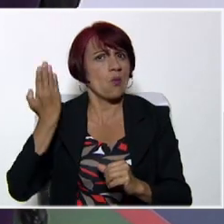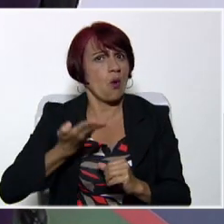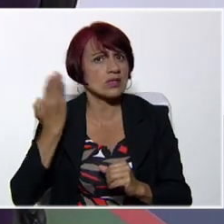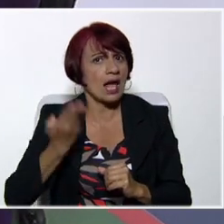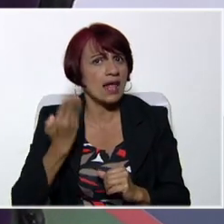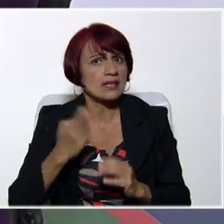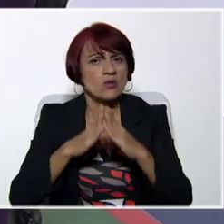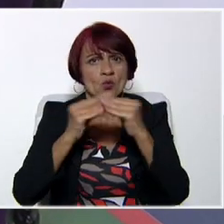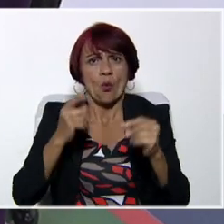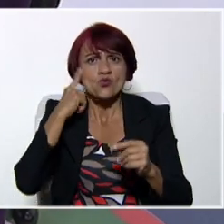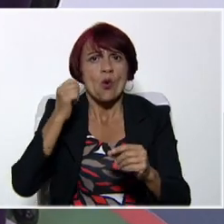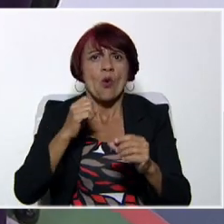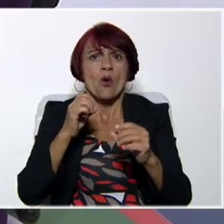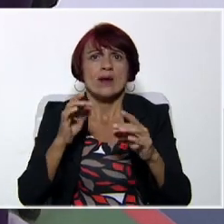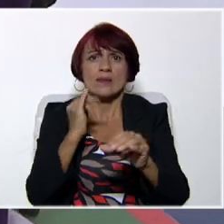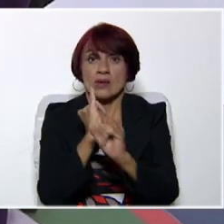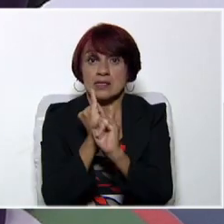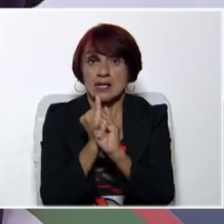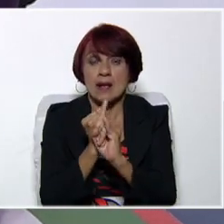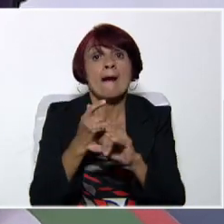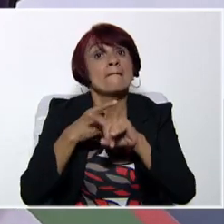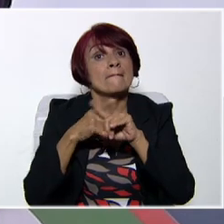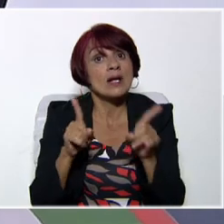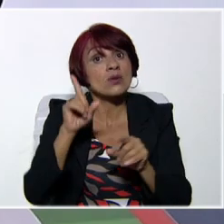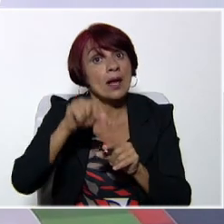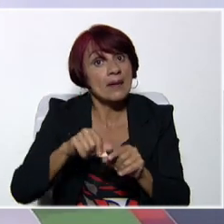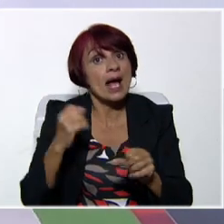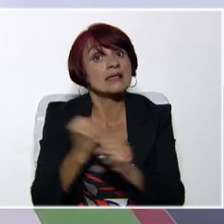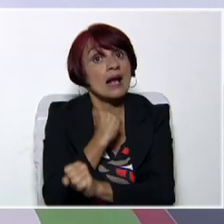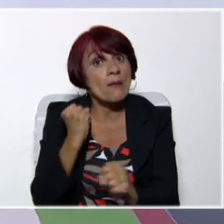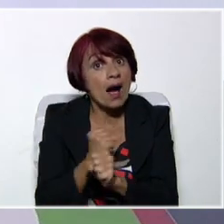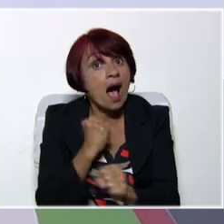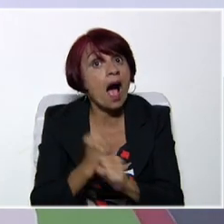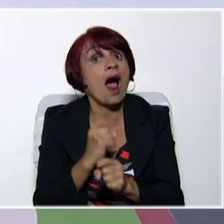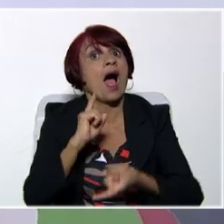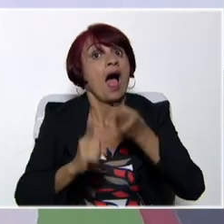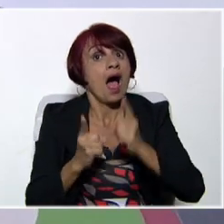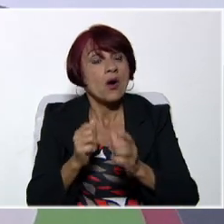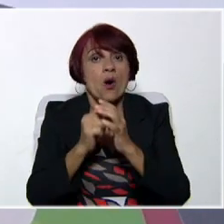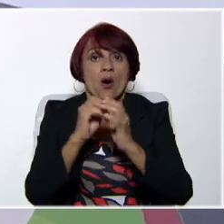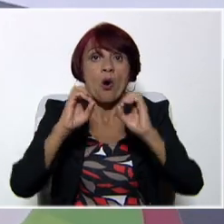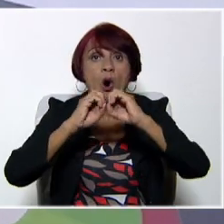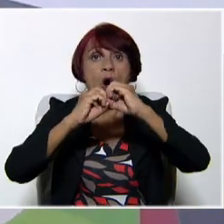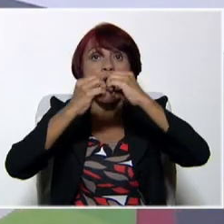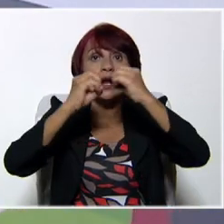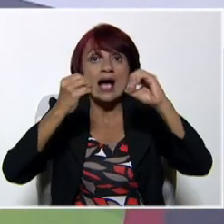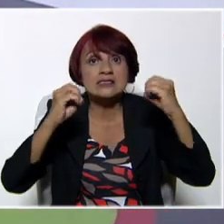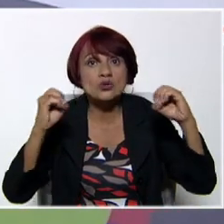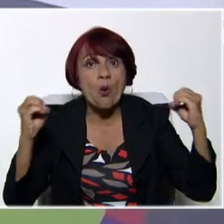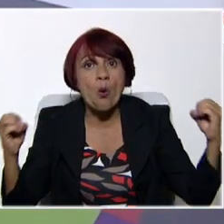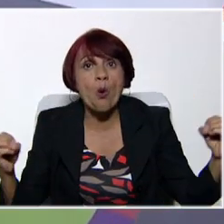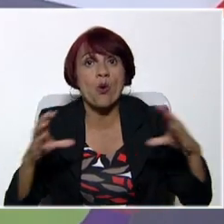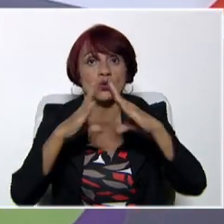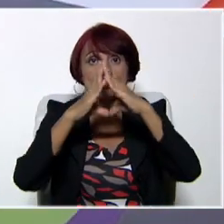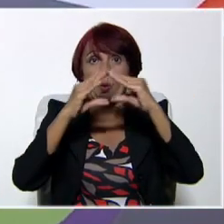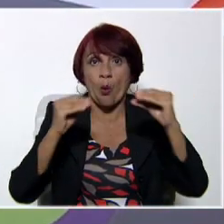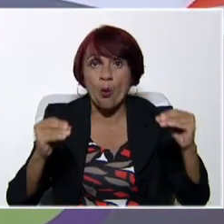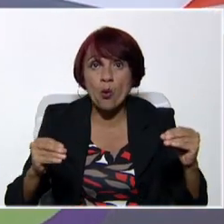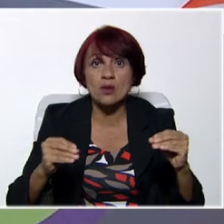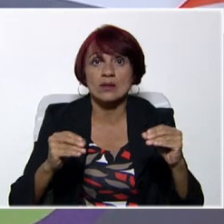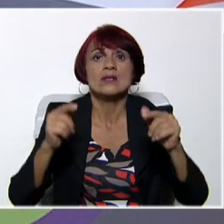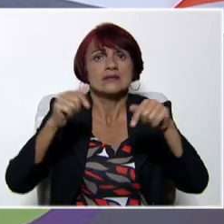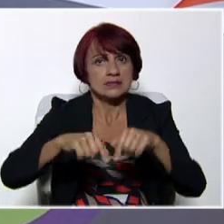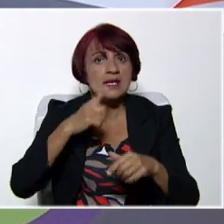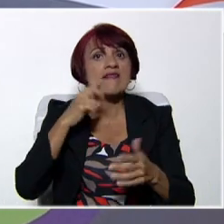todavía en los medios digitales, pero también tenemos que trabajar algunos elementos como las oraciones y esos elementos. ¿Podemos aprenderlo el día de hoy?